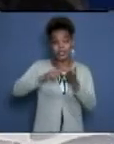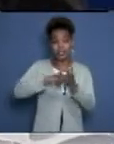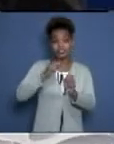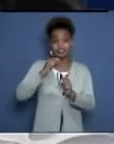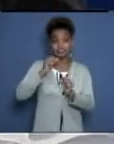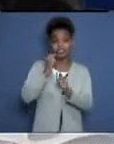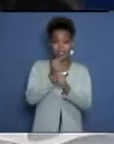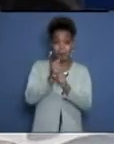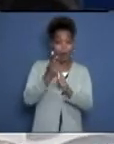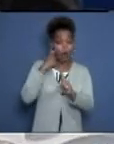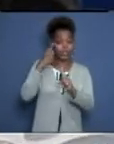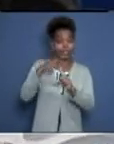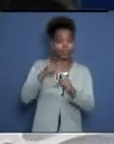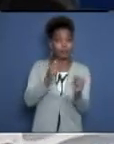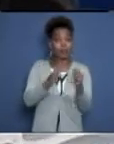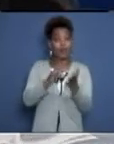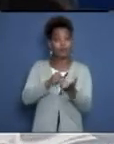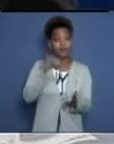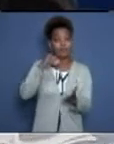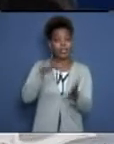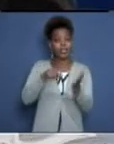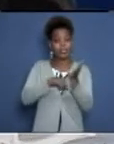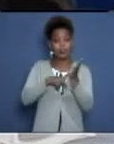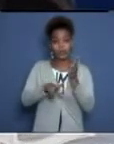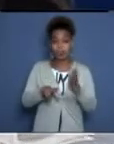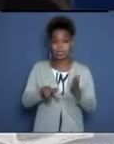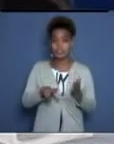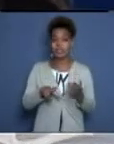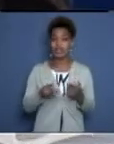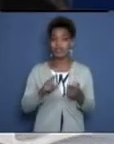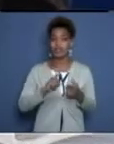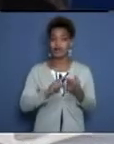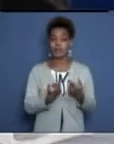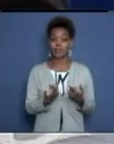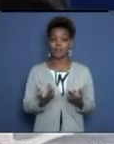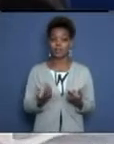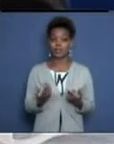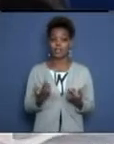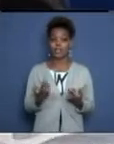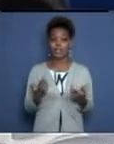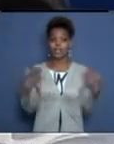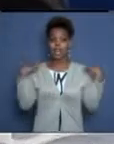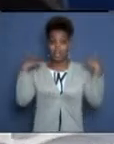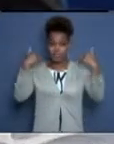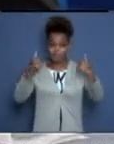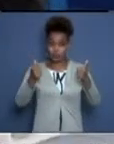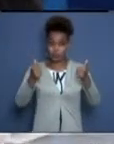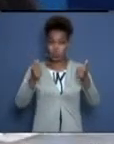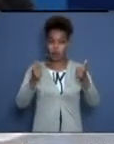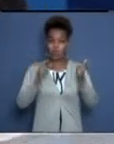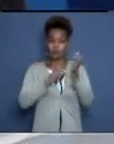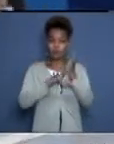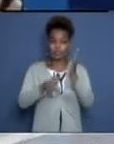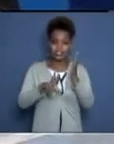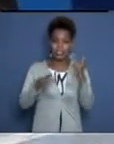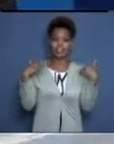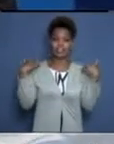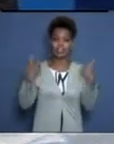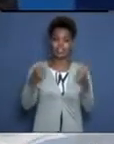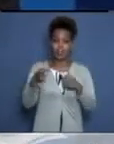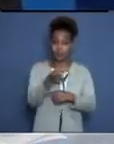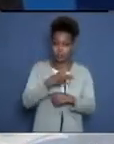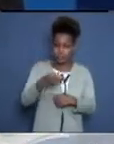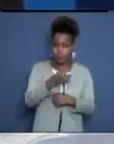y tanto a nivel de la dirección provincial, de la dirección municipal, de los